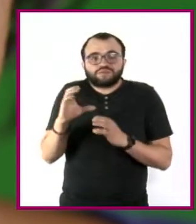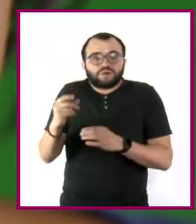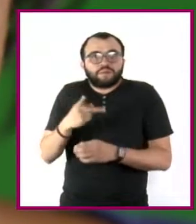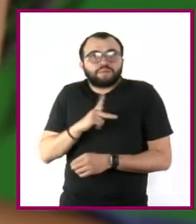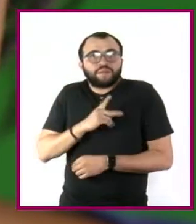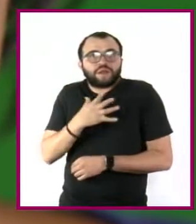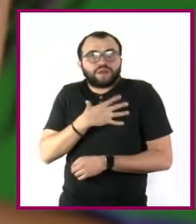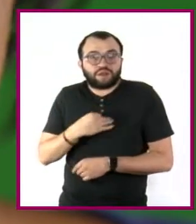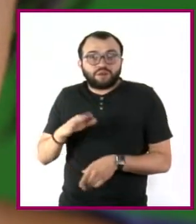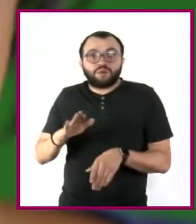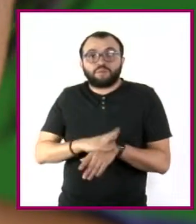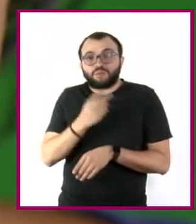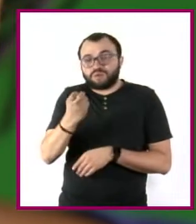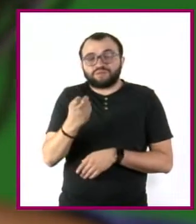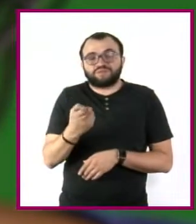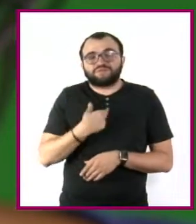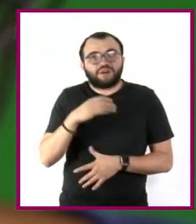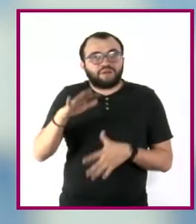Por eso, luego ni voy.